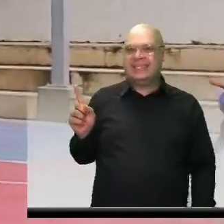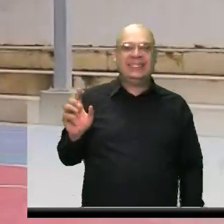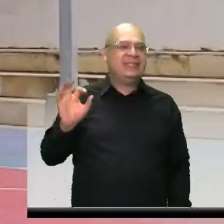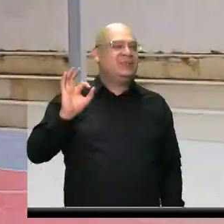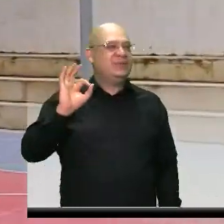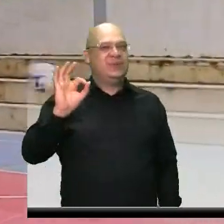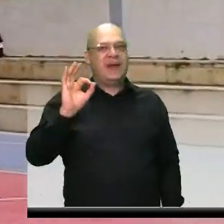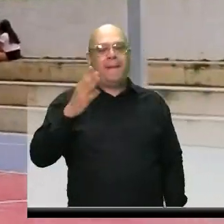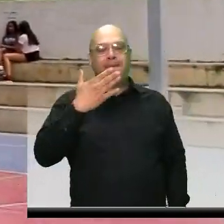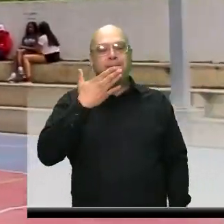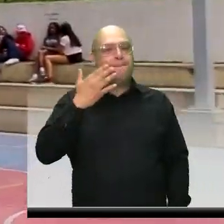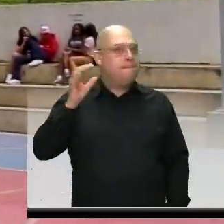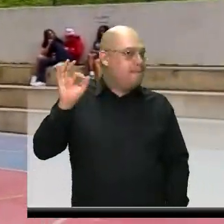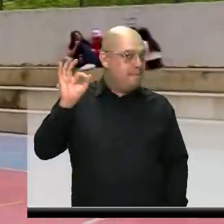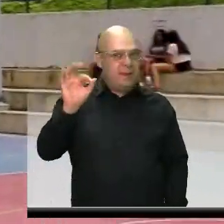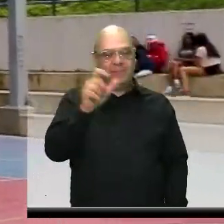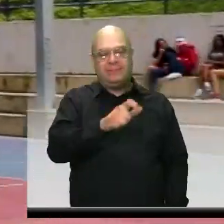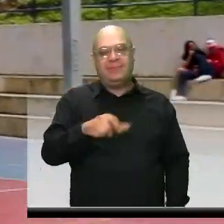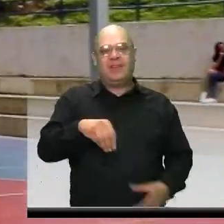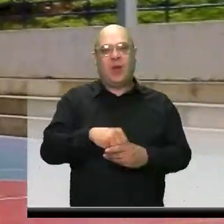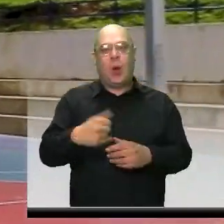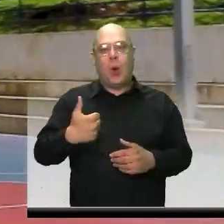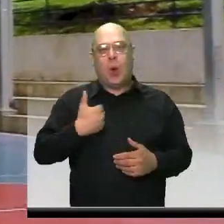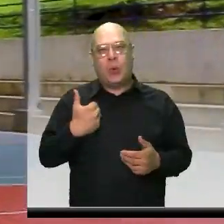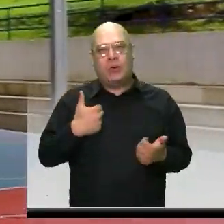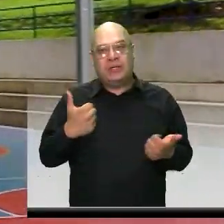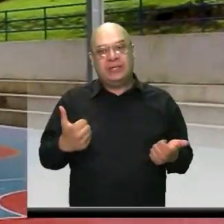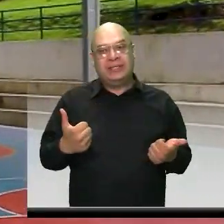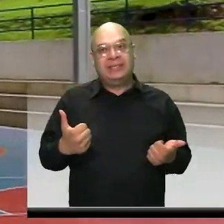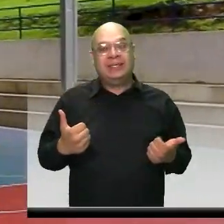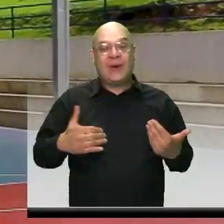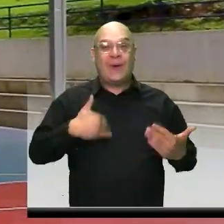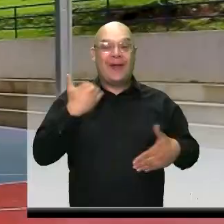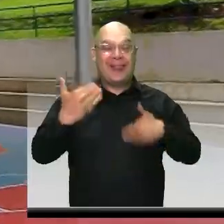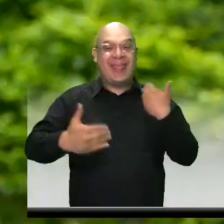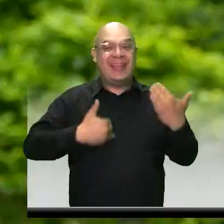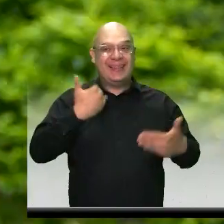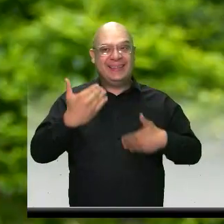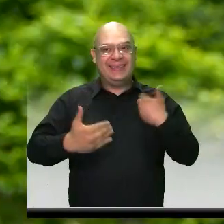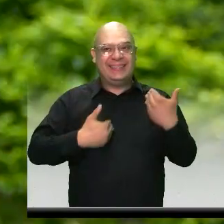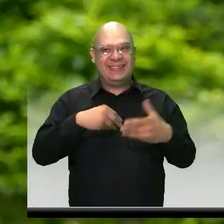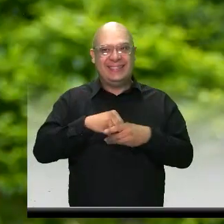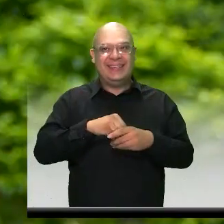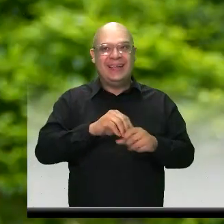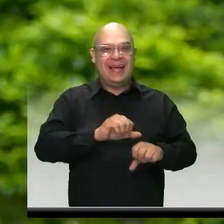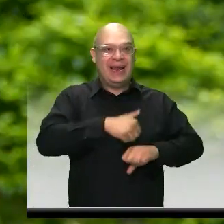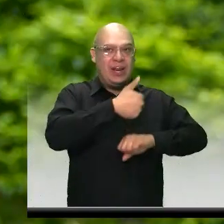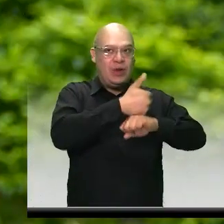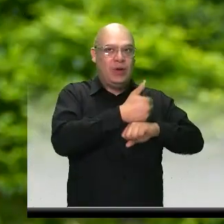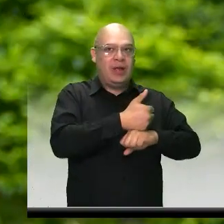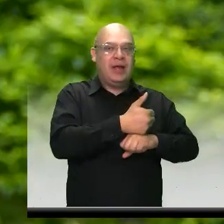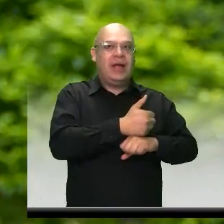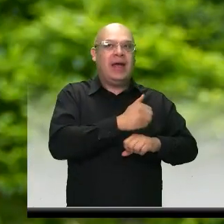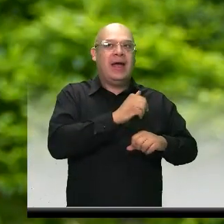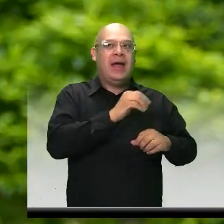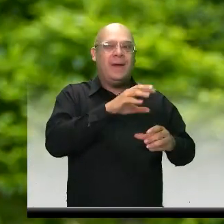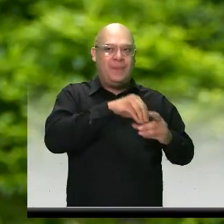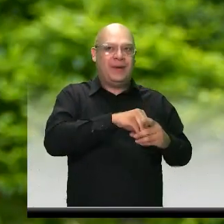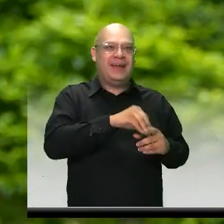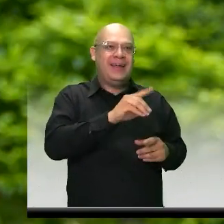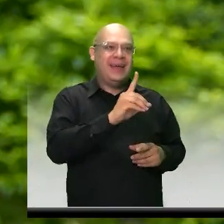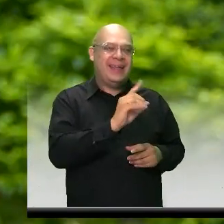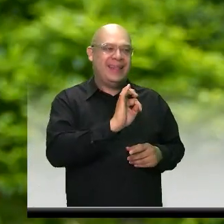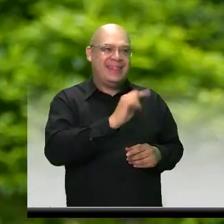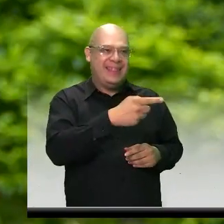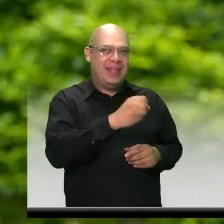para los jóvenes. Y estamos muy, muy, muy contentos porque el doctor Diego, Diego Torres, que es también de